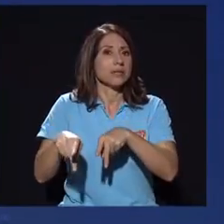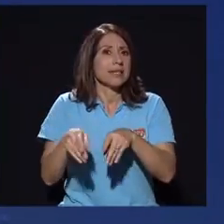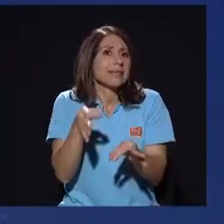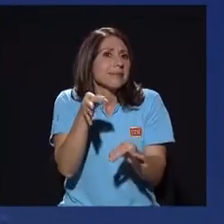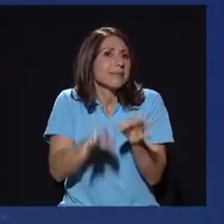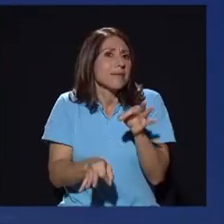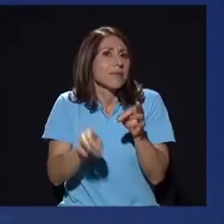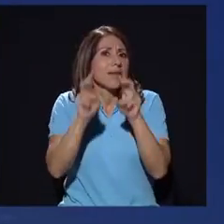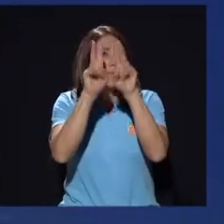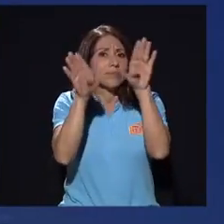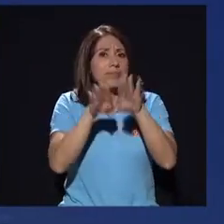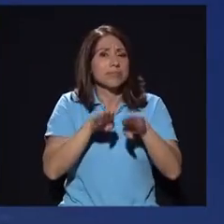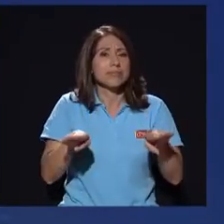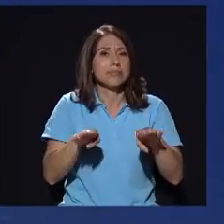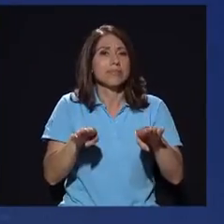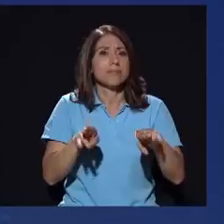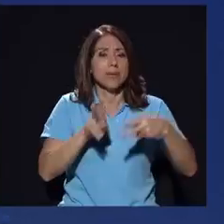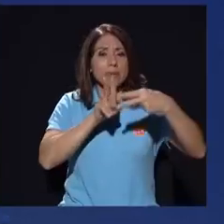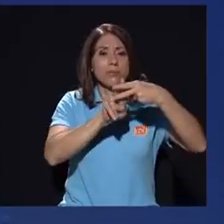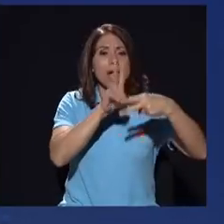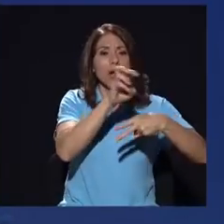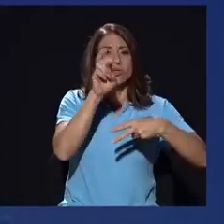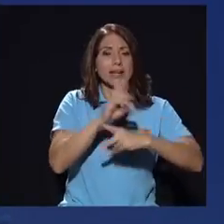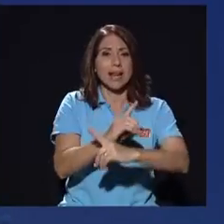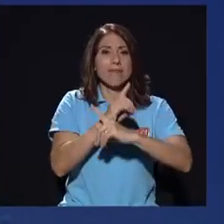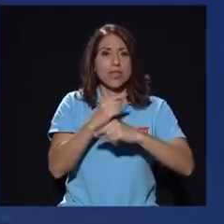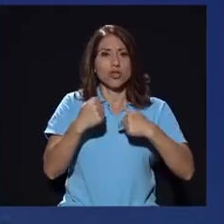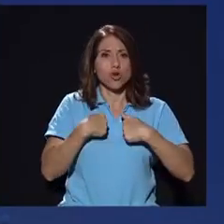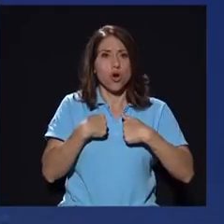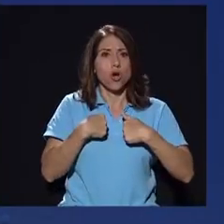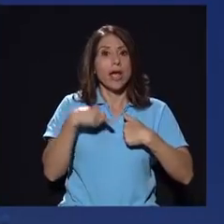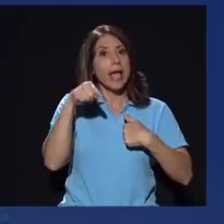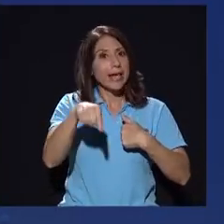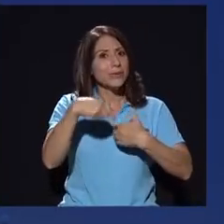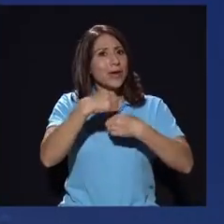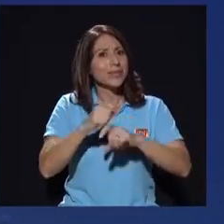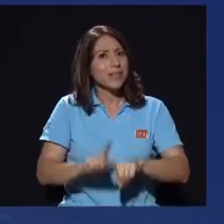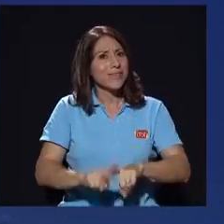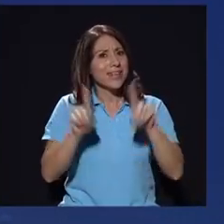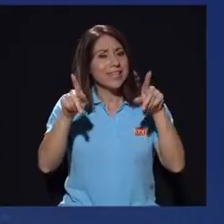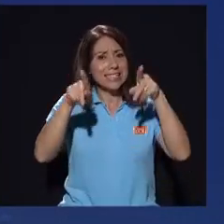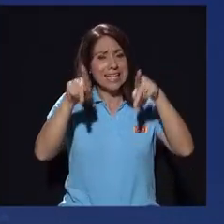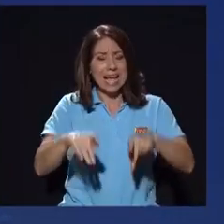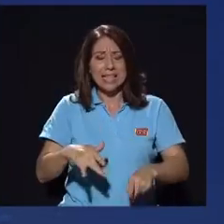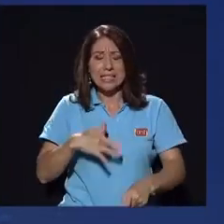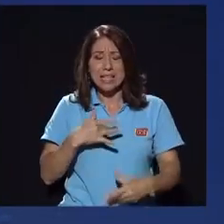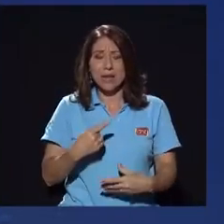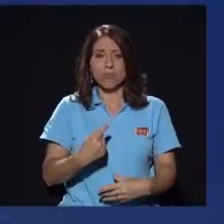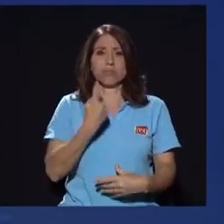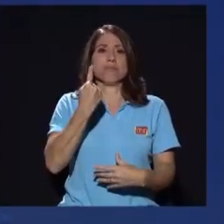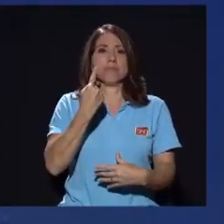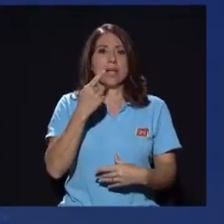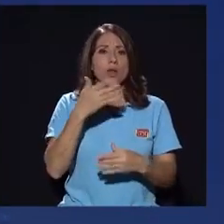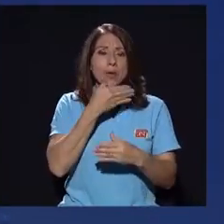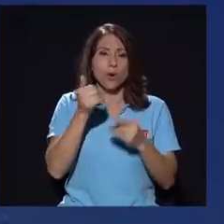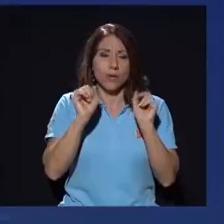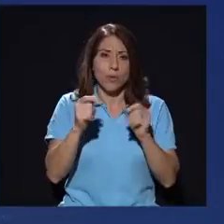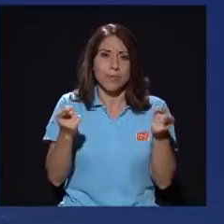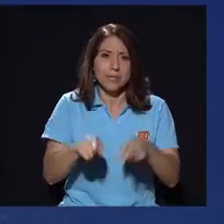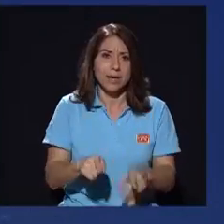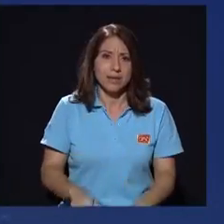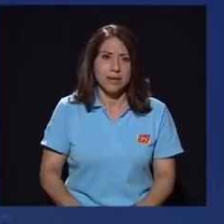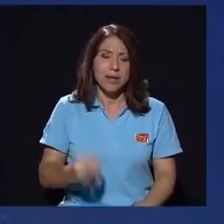a través de redes sociales de Costa Rica la defiendo yo yo dije esto realmente para mí marca una diferencia si la gente se indigna eso es lo mejor que nos puede pasar no podemos